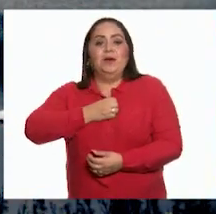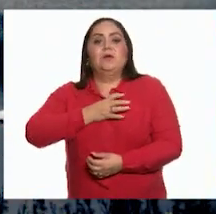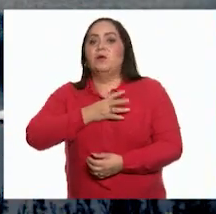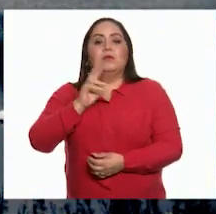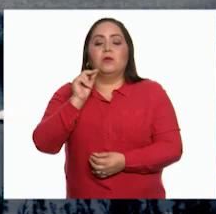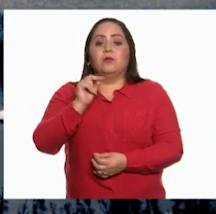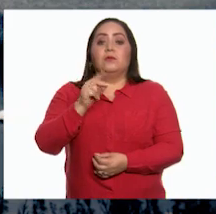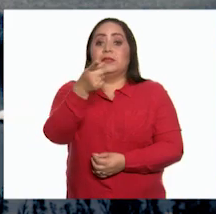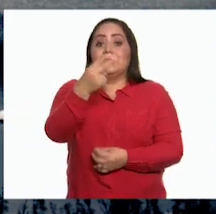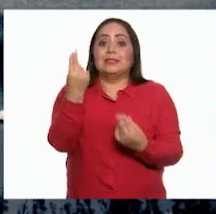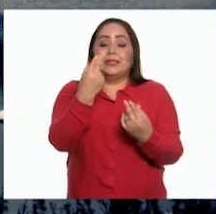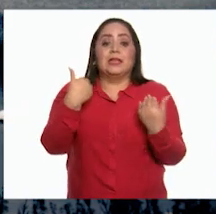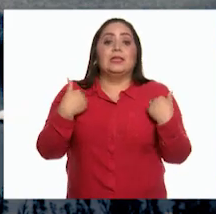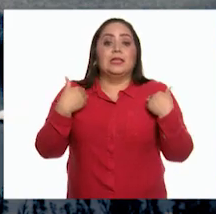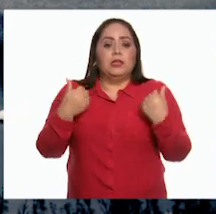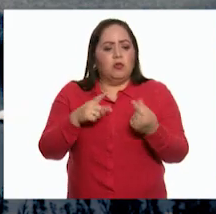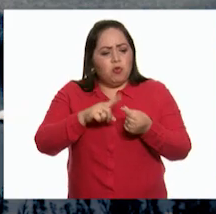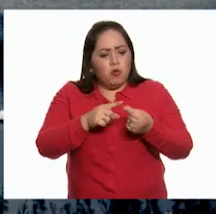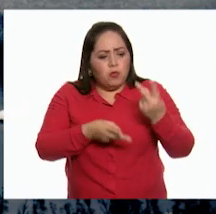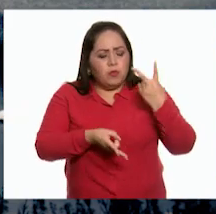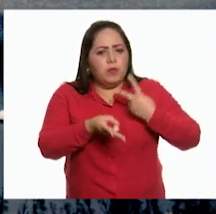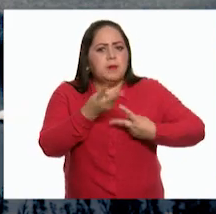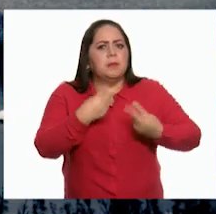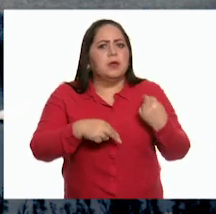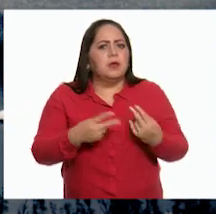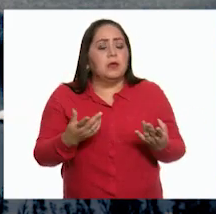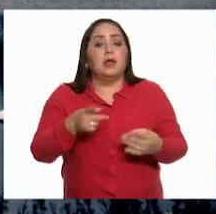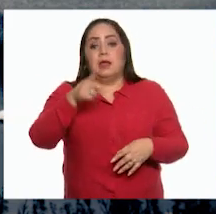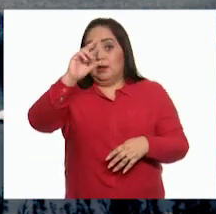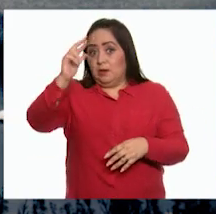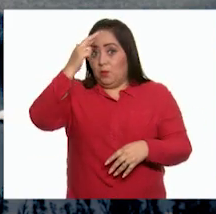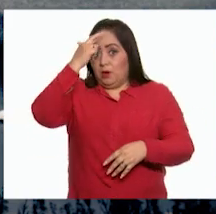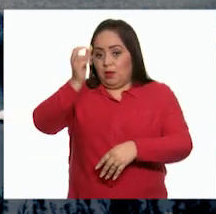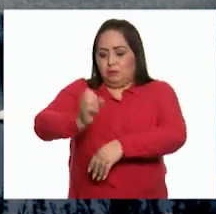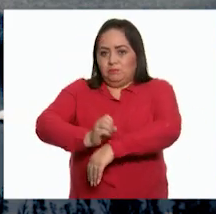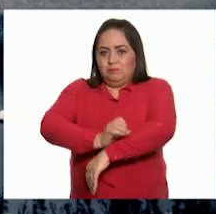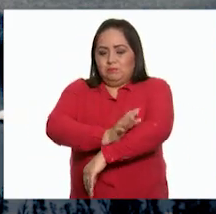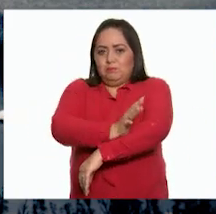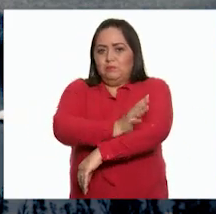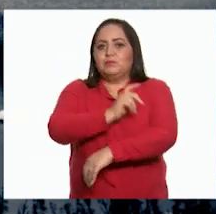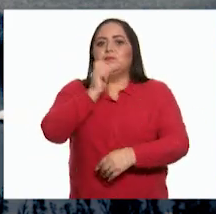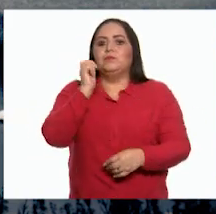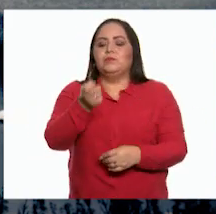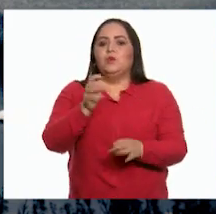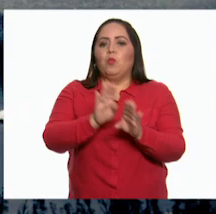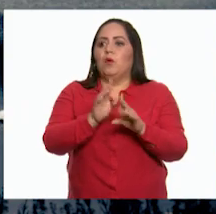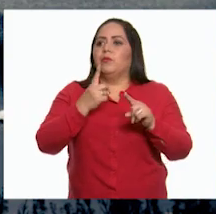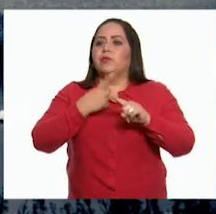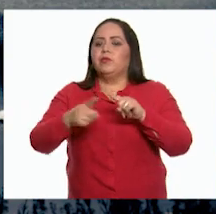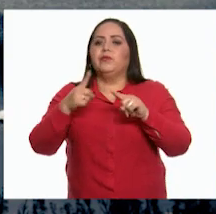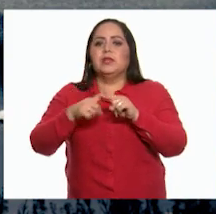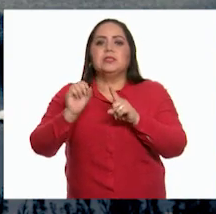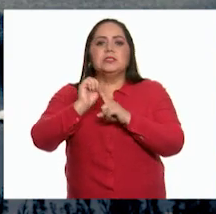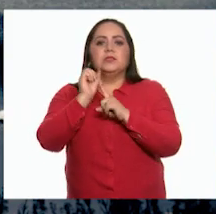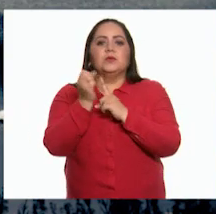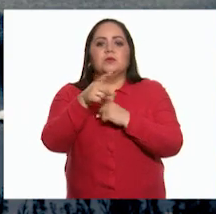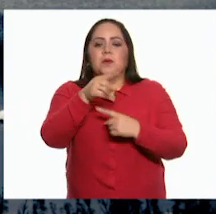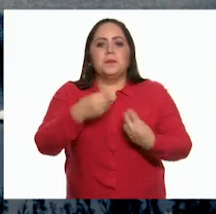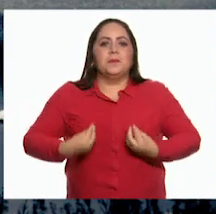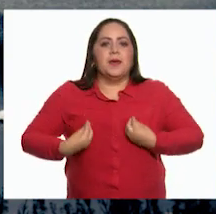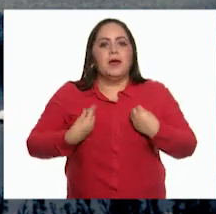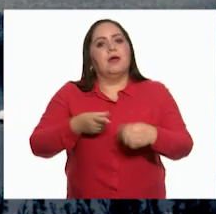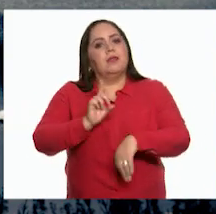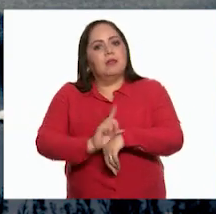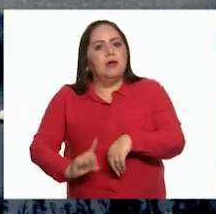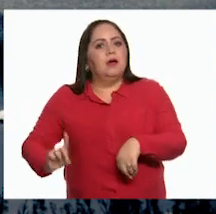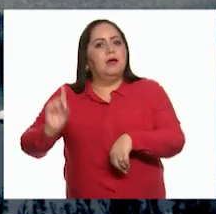Para entender de dónde vienen, hay que recordar que las emociones son un reflejo ante las diversas situaciones que vivimos día a